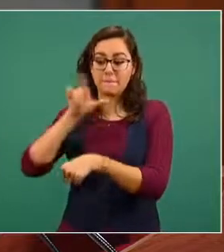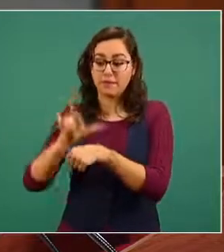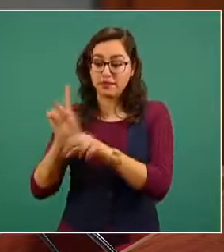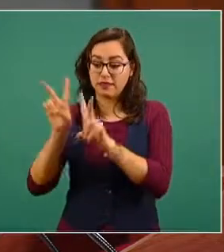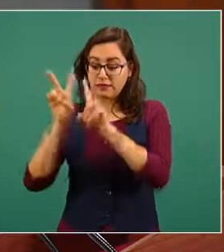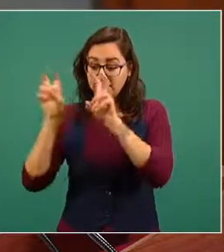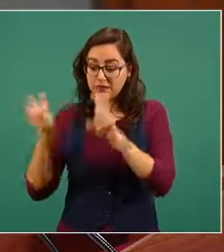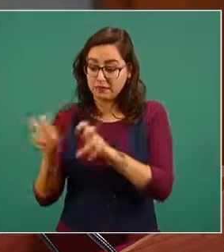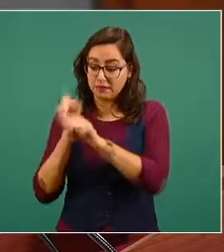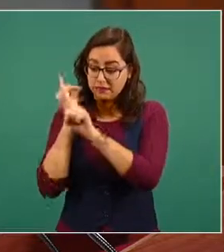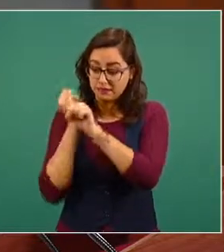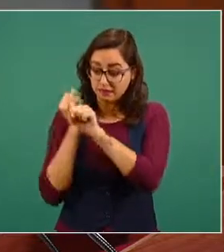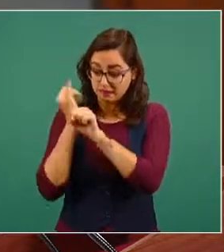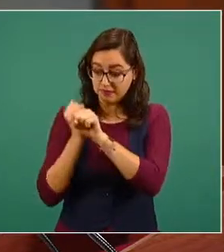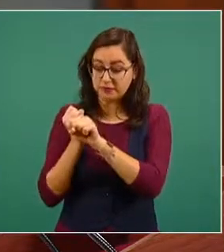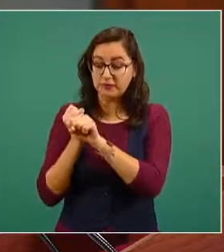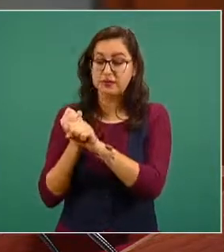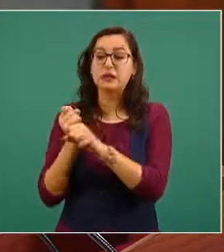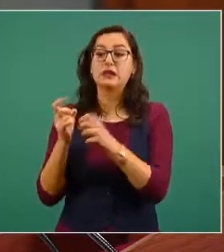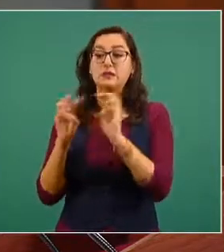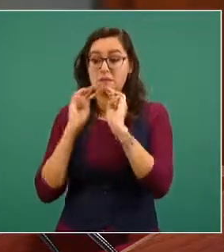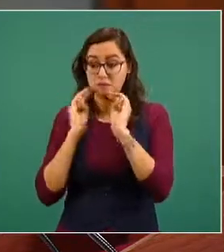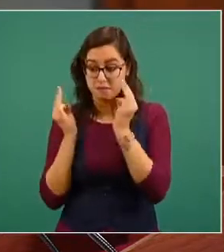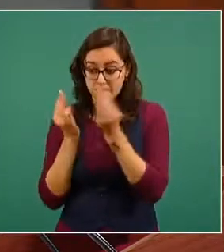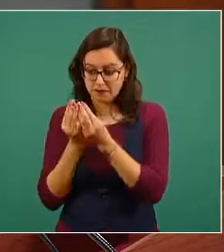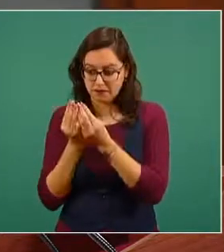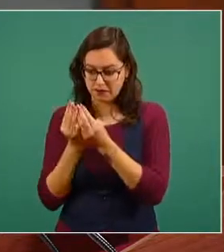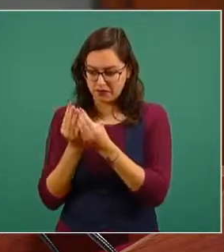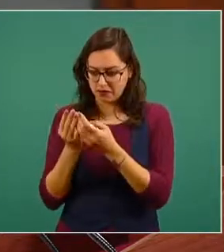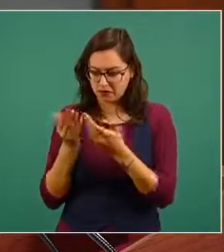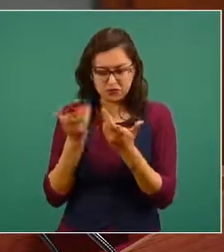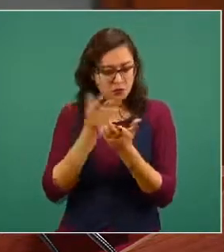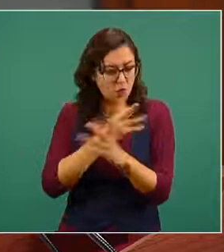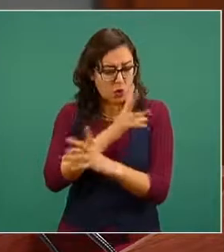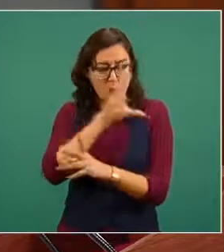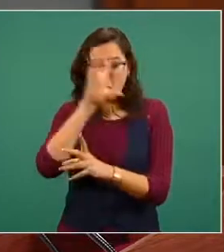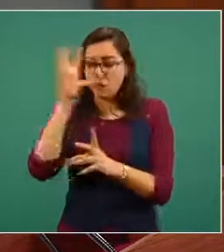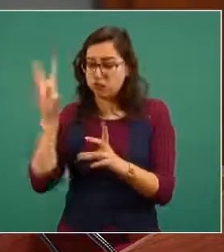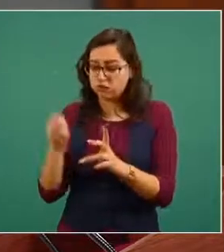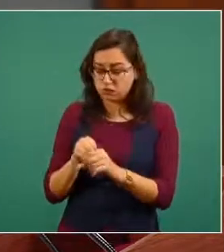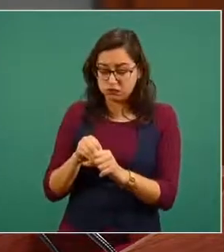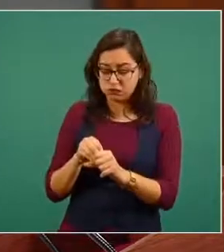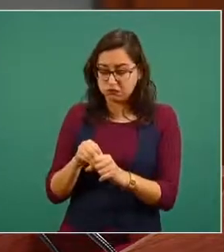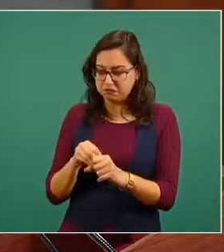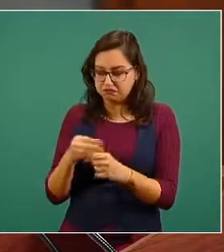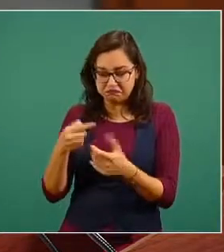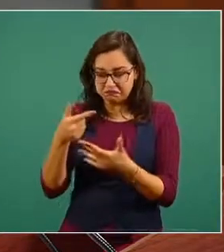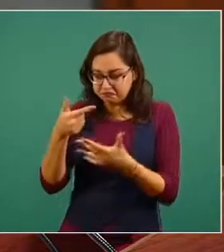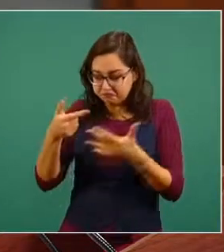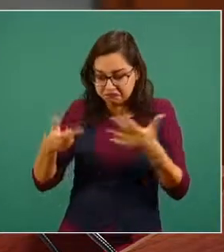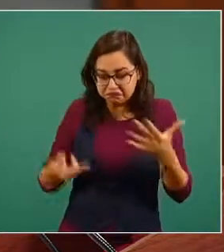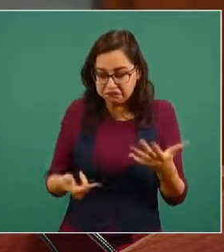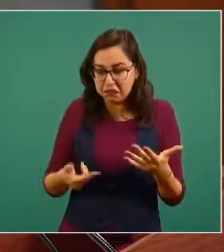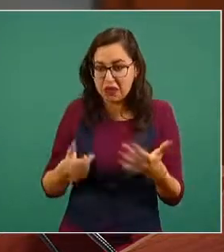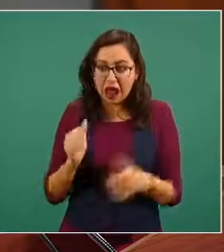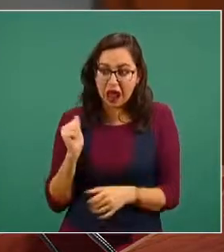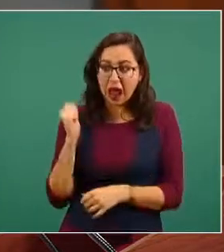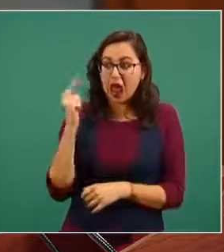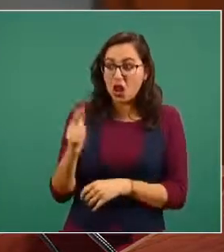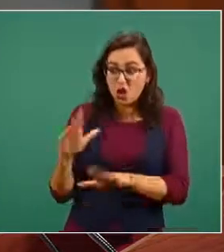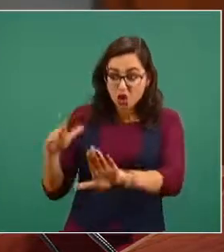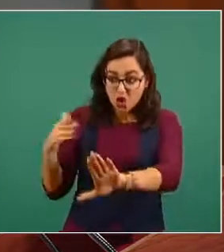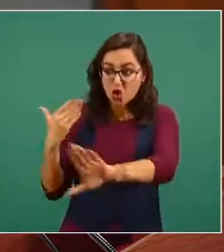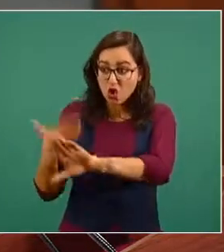Investigaciones de Delincuencia Organizada, ha determinado el no ejercicio de la acción